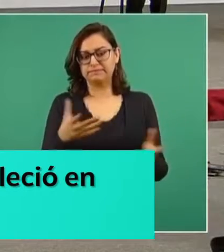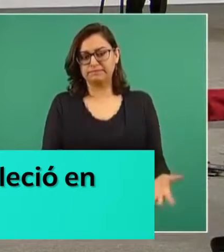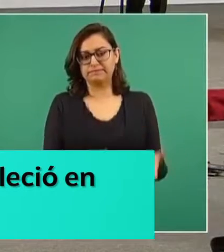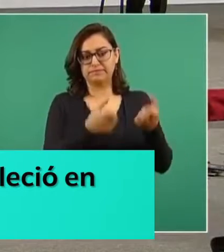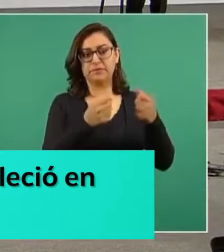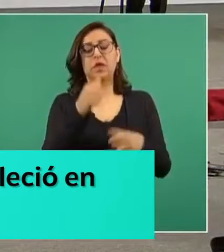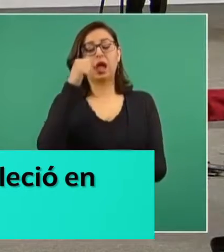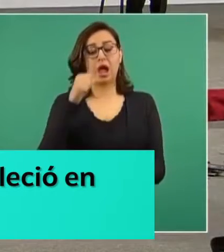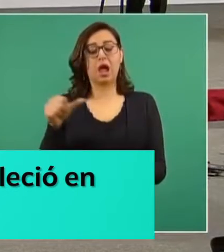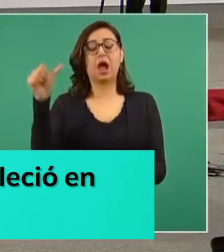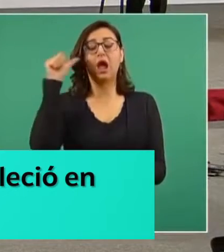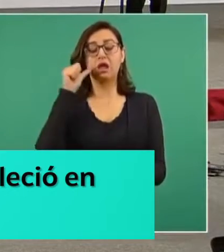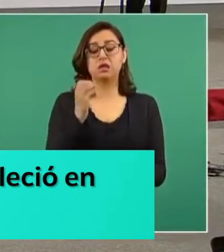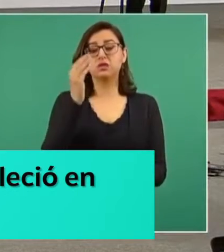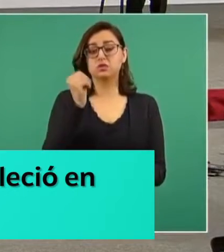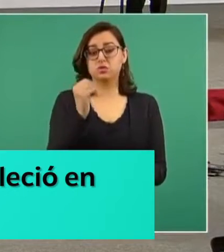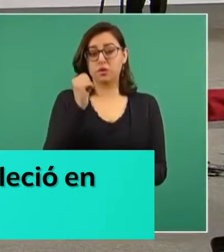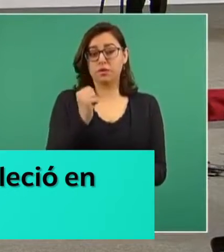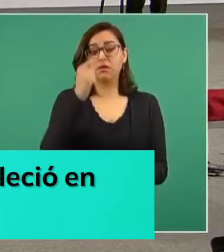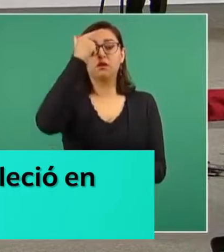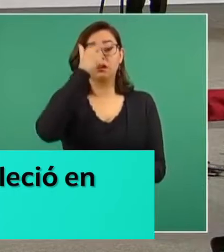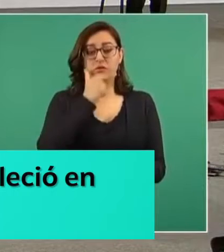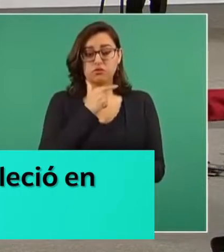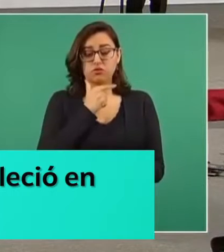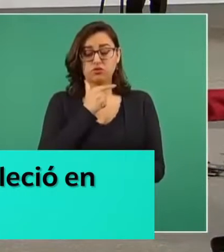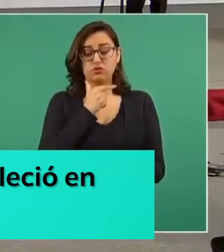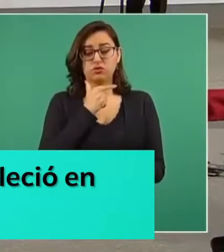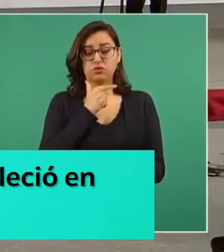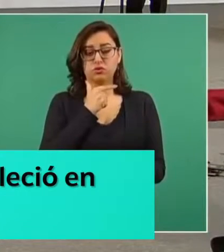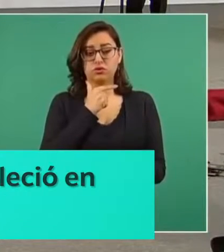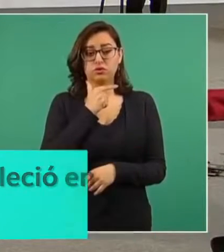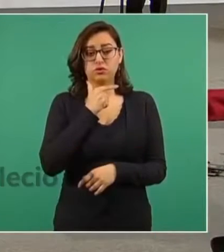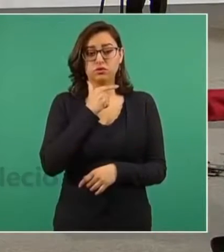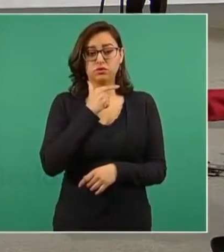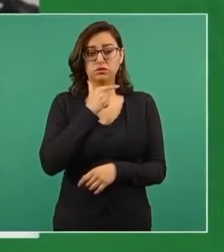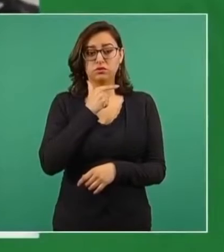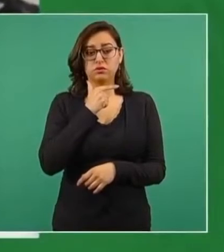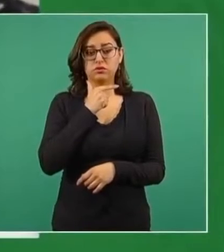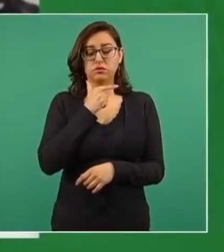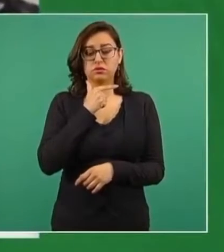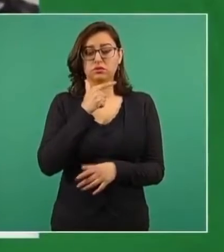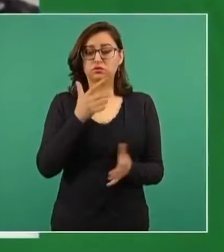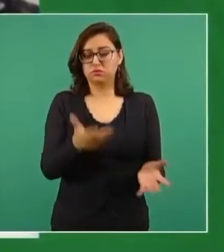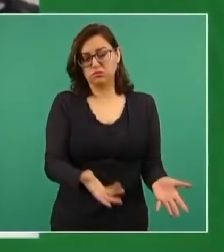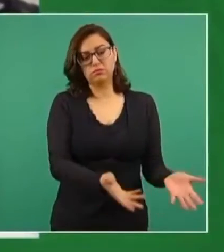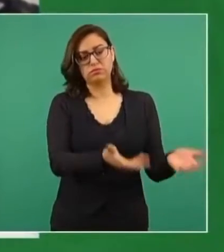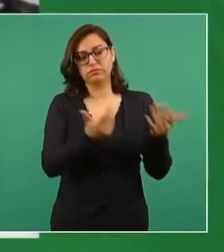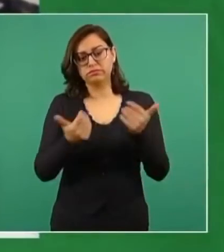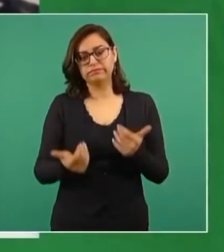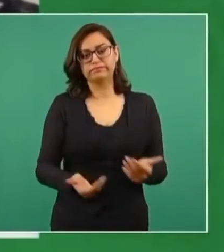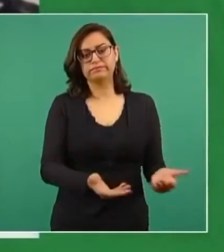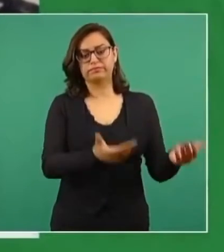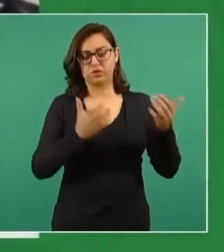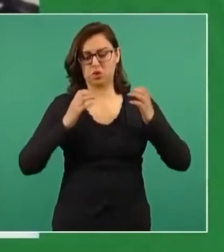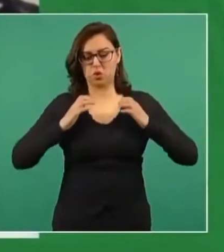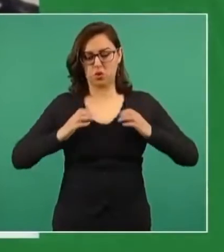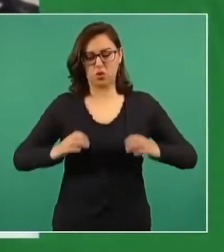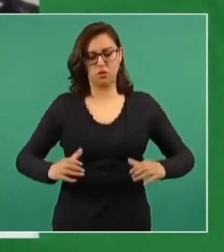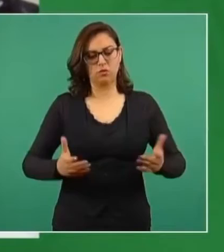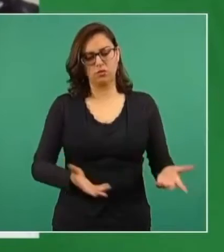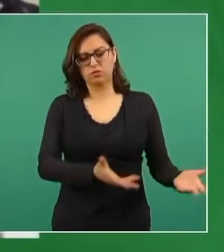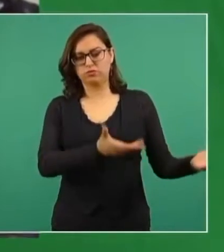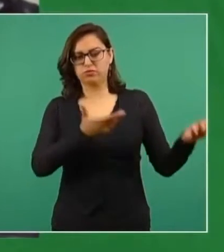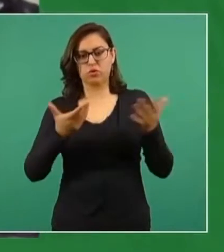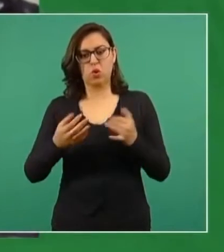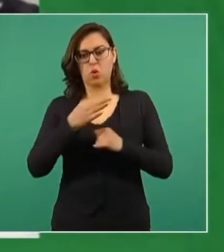21.58 horas de la noche, rescatamos al último trabajador minero